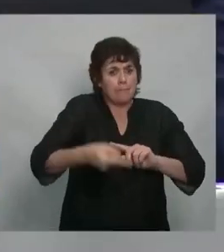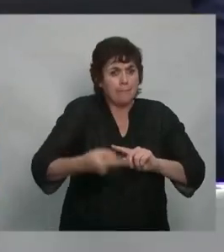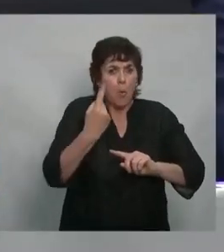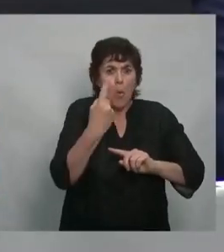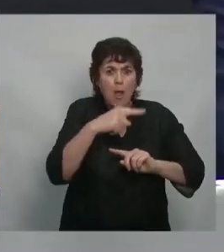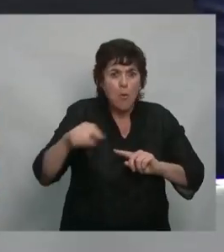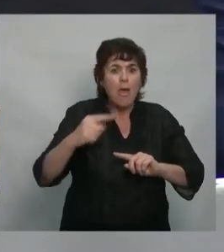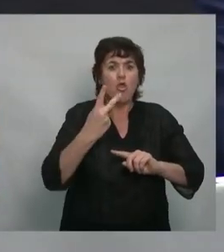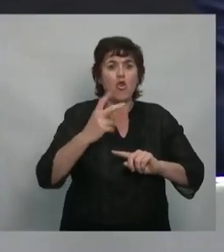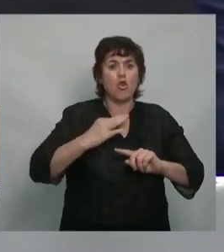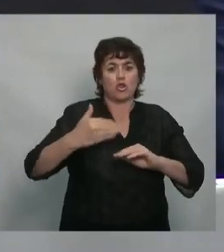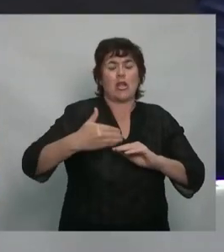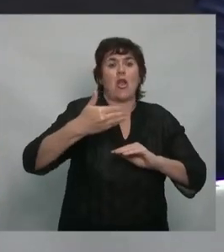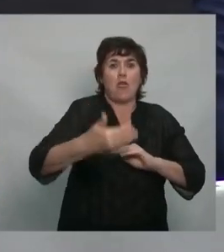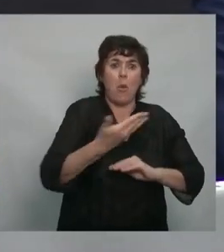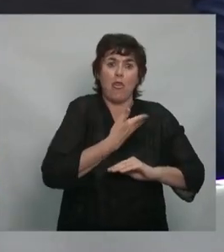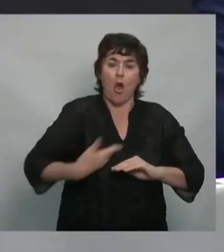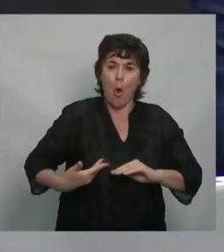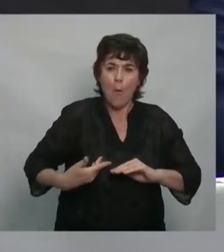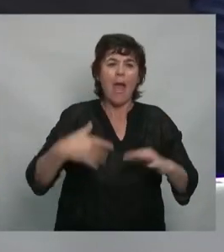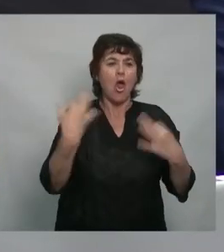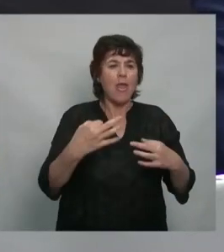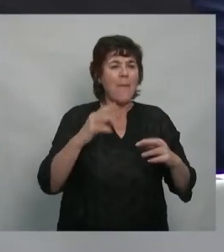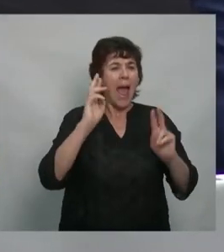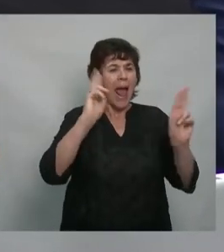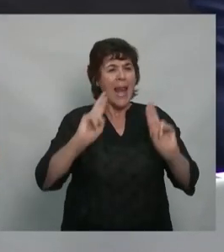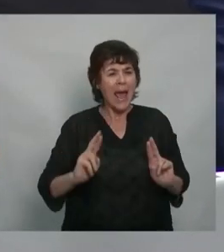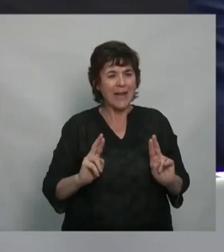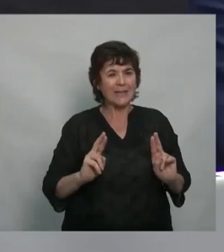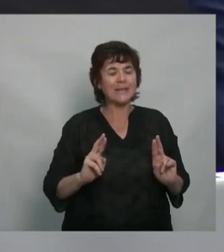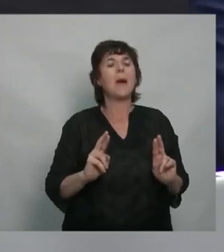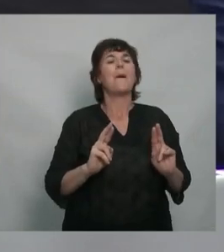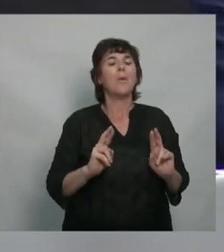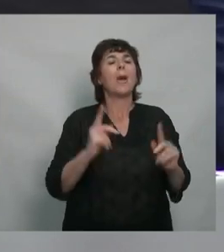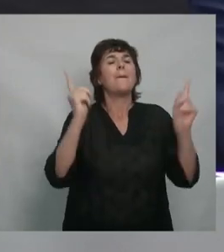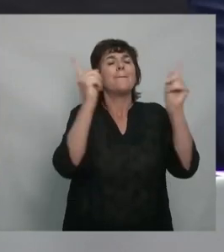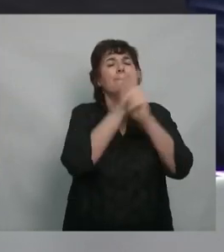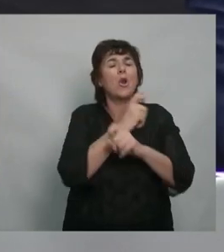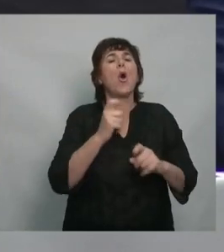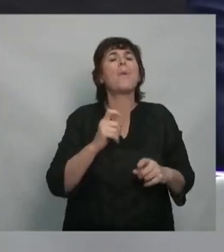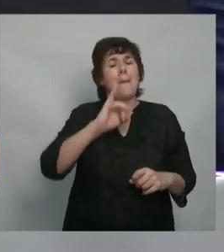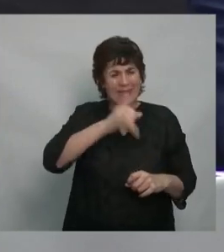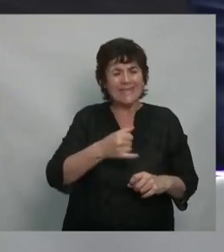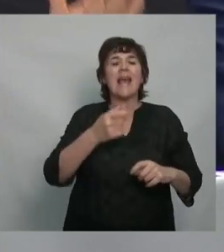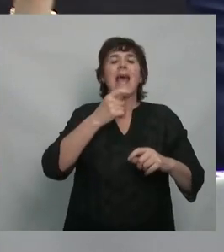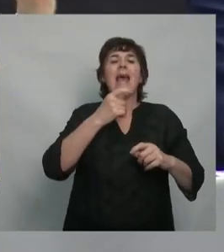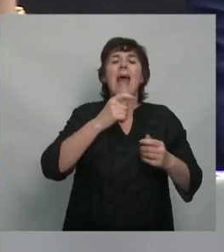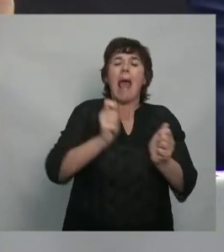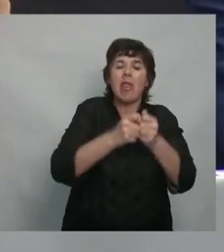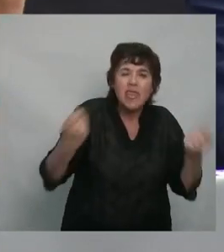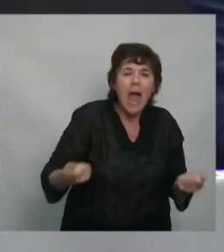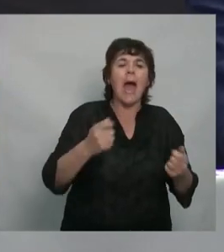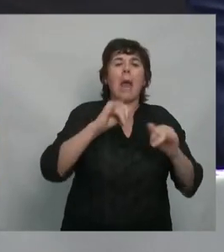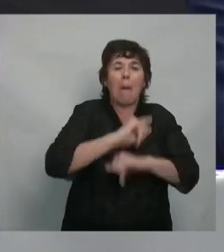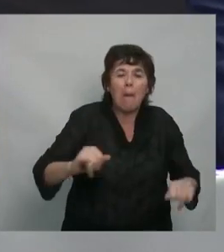de gobierno. Porque el blindaje mediático tiene un problema, te ayuda, pero en algún